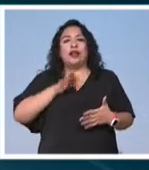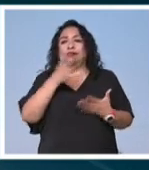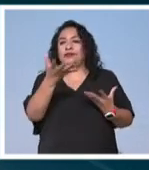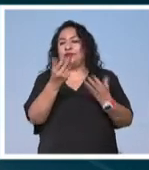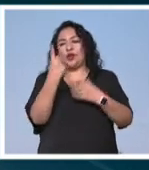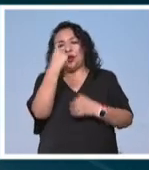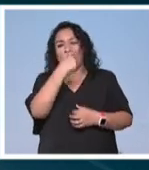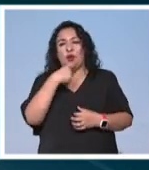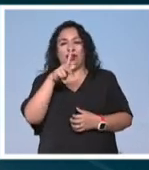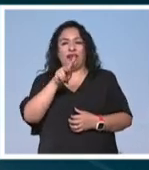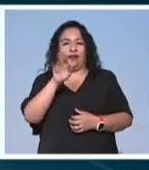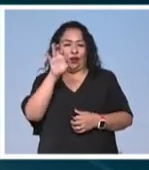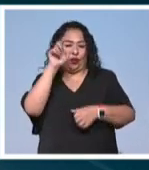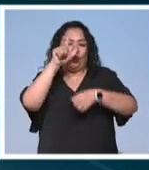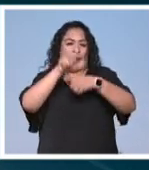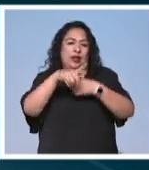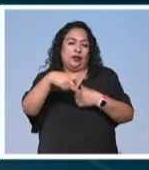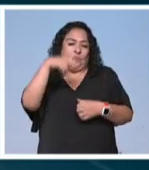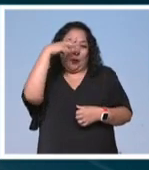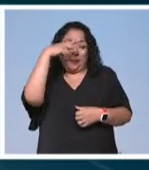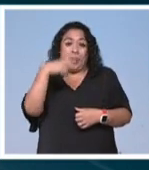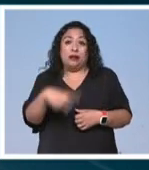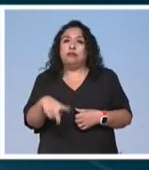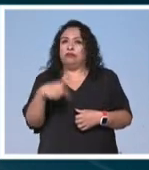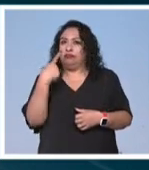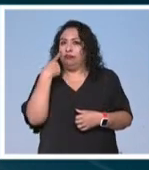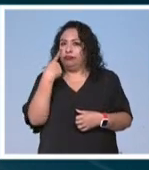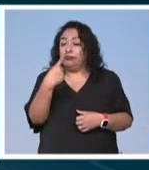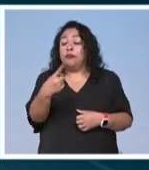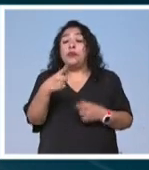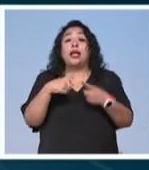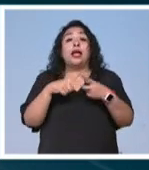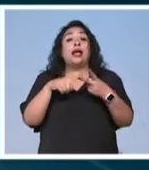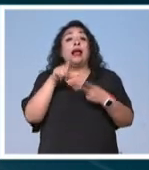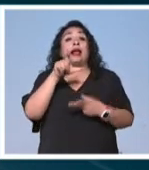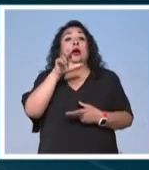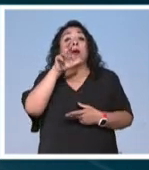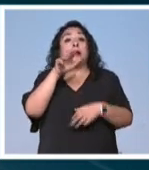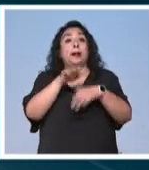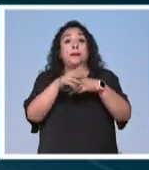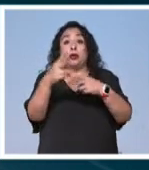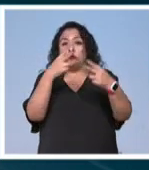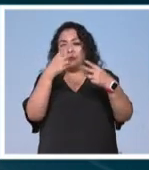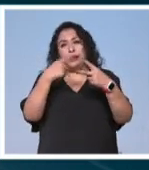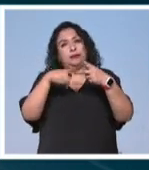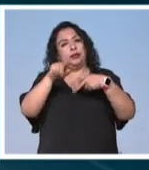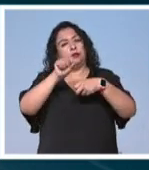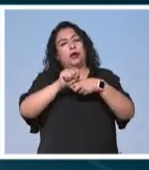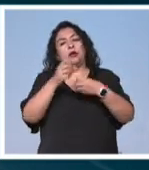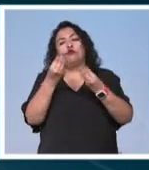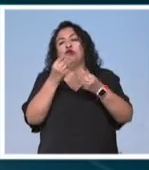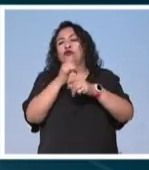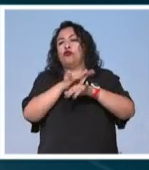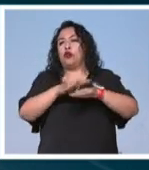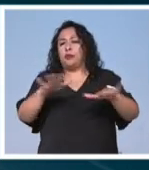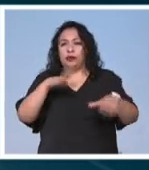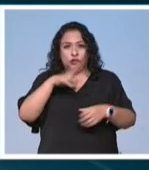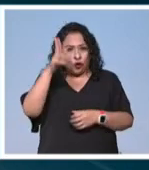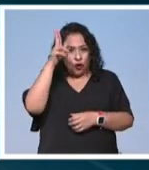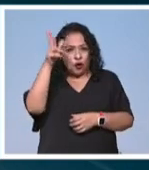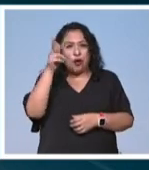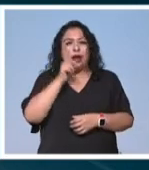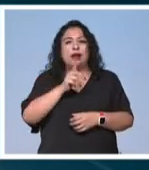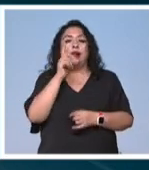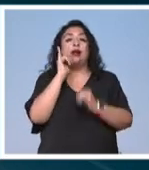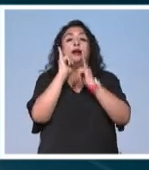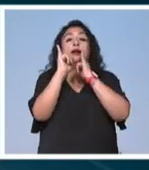en esta hora cultural de la televisión mexicana. No se despeguen. Mi querida Laura Barrera, amigos del auditorio, arrancamos la semana con muchísima información. Hola, Laura